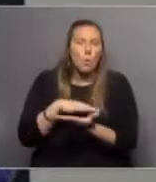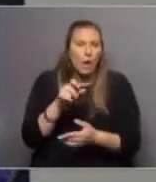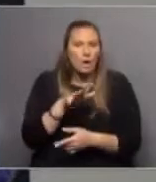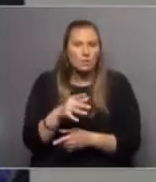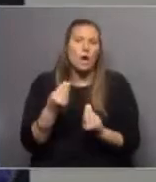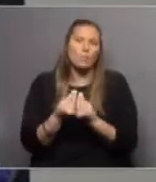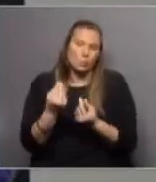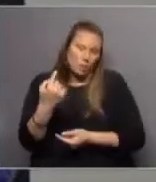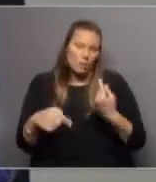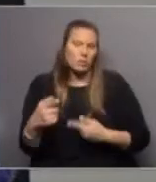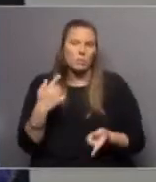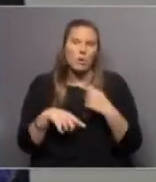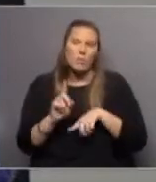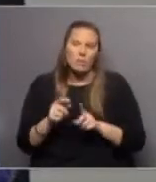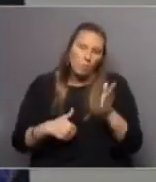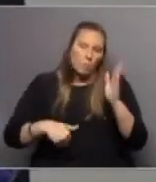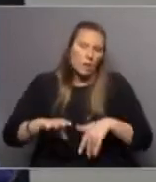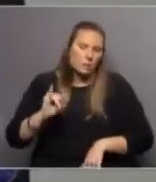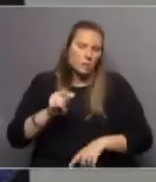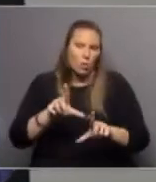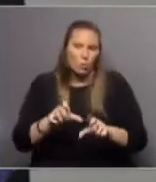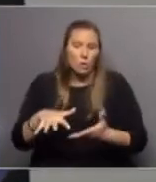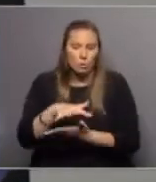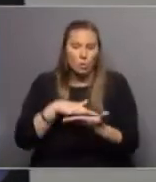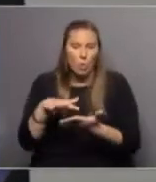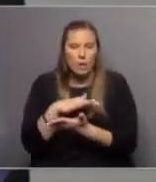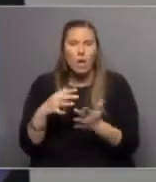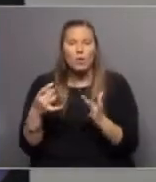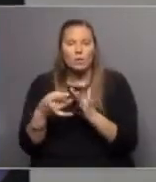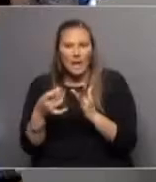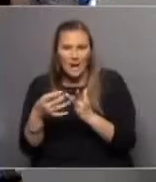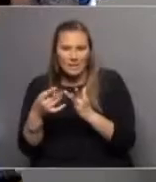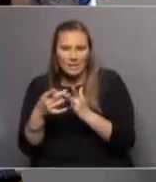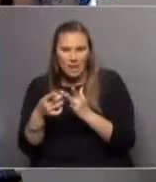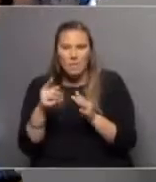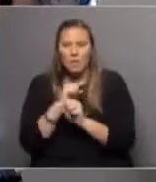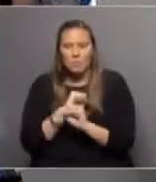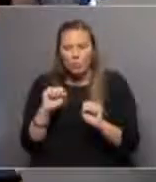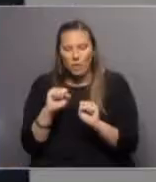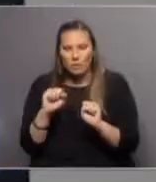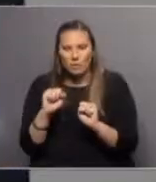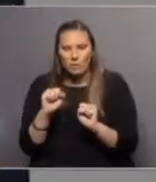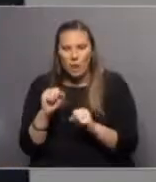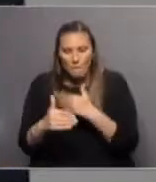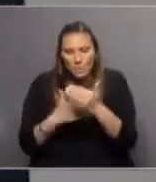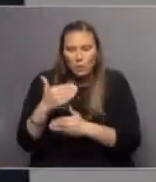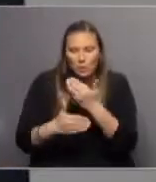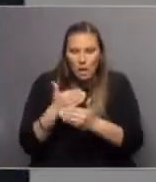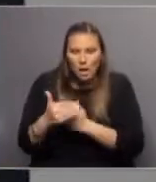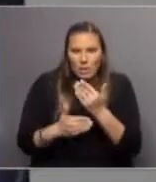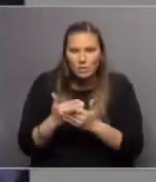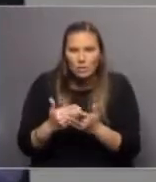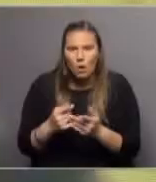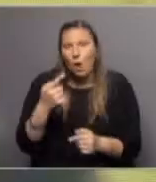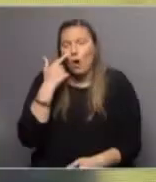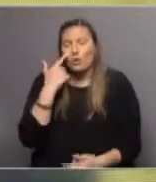hecho hay unos cuantos pero deberíamos multiplicar estos lugares con estos estándares y esta posibilidad de generar progreso de desarrollo de riqueza a